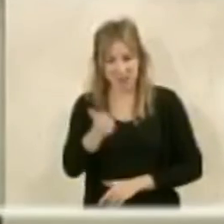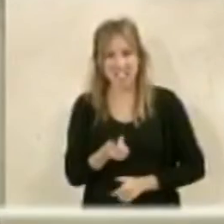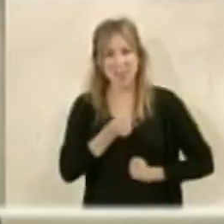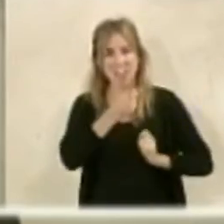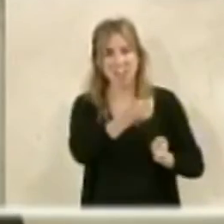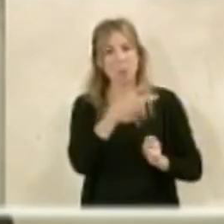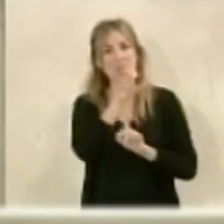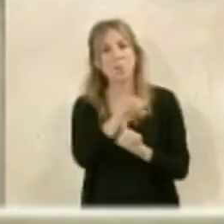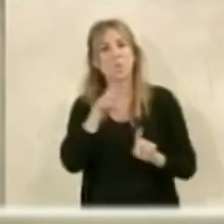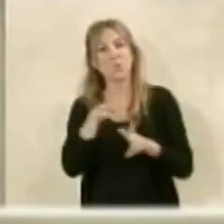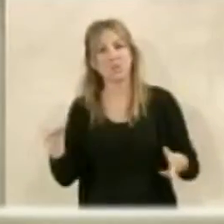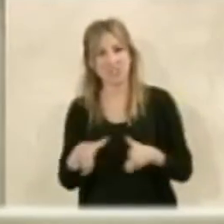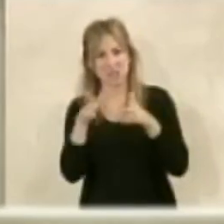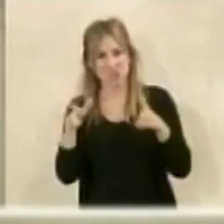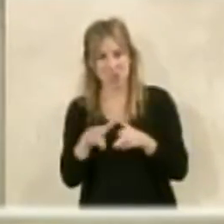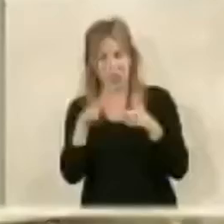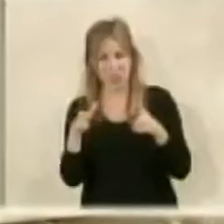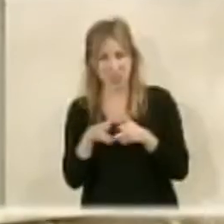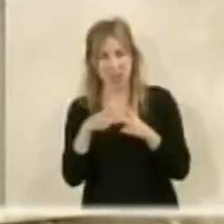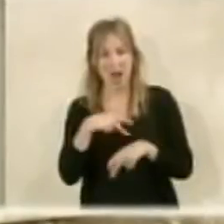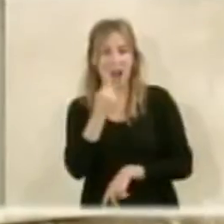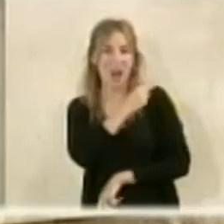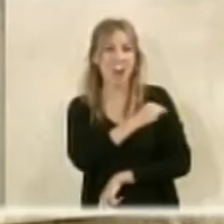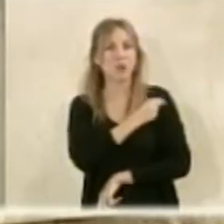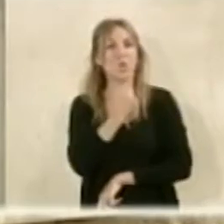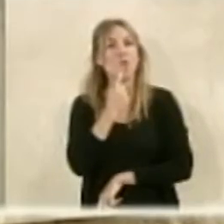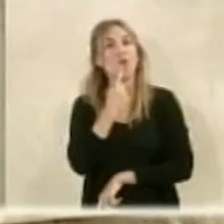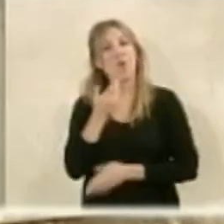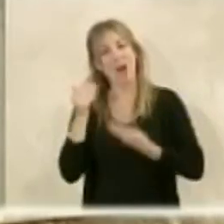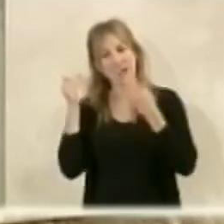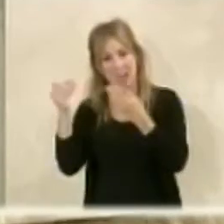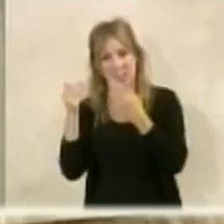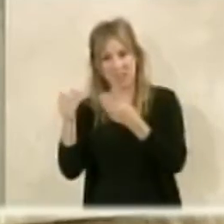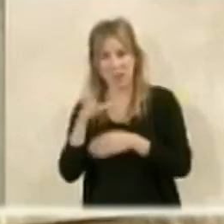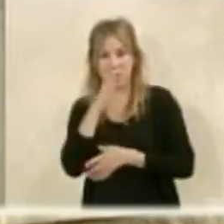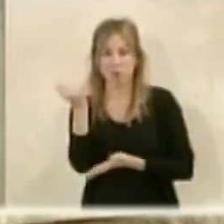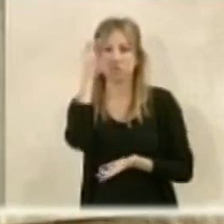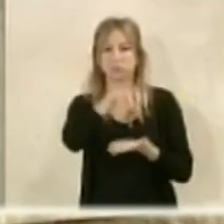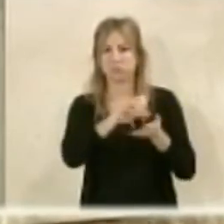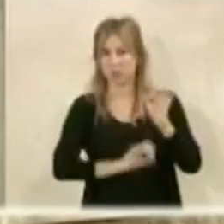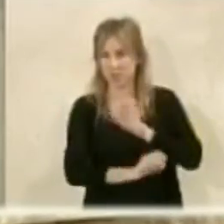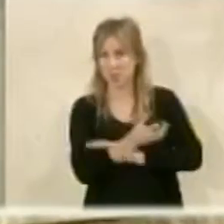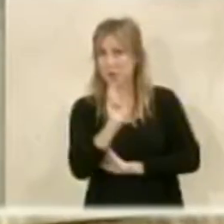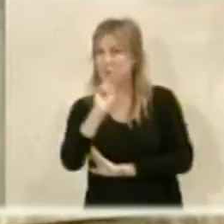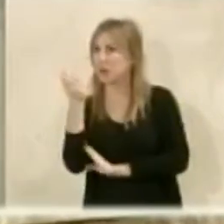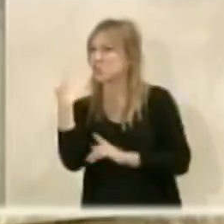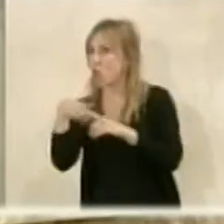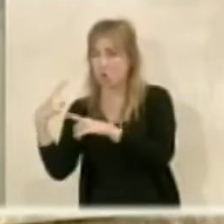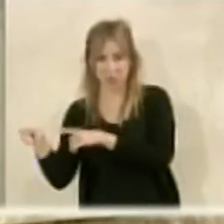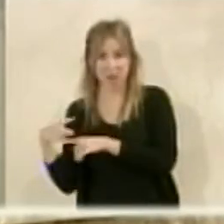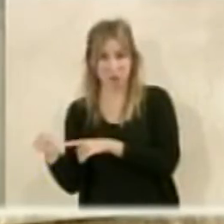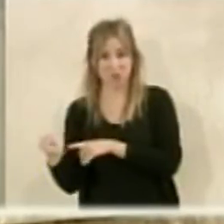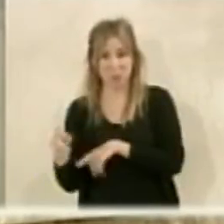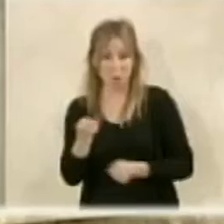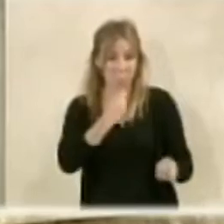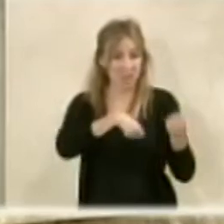del punto de vista social hay que agradecerle a la Cruz Roja esa decisión de poner la sede ahí podía haber hecho otras muchas cosas podía